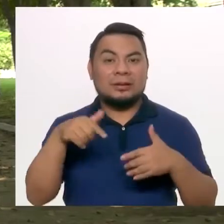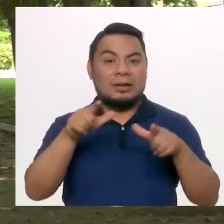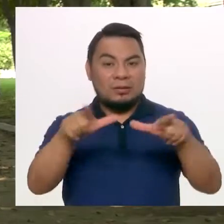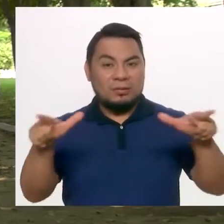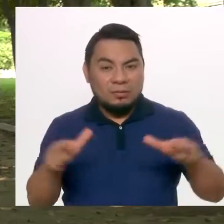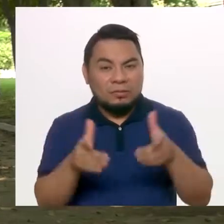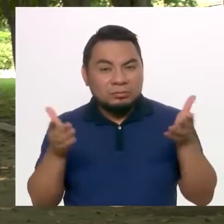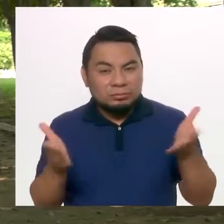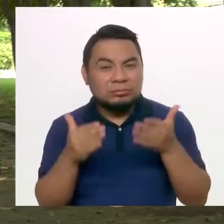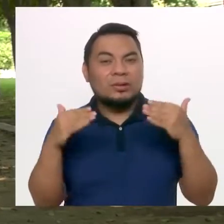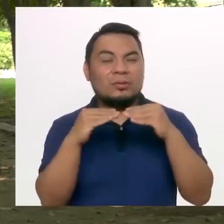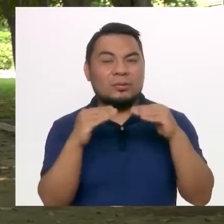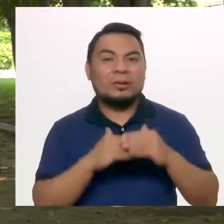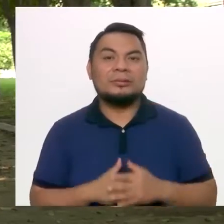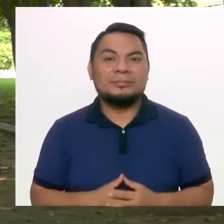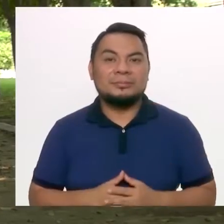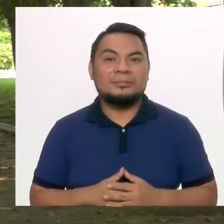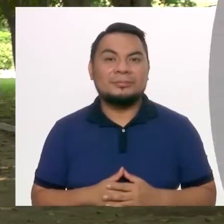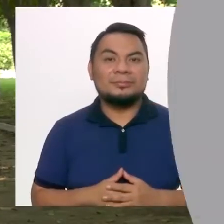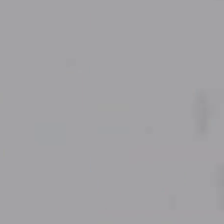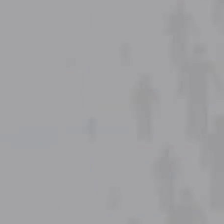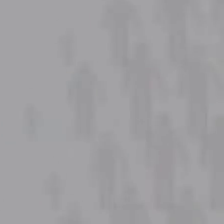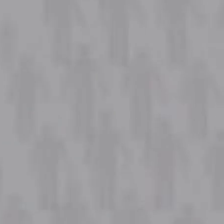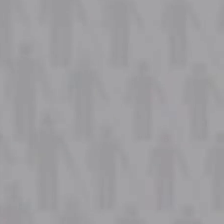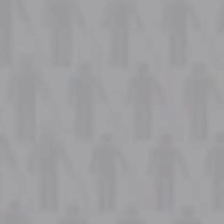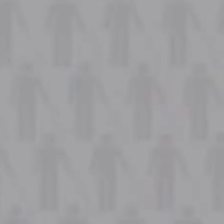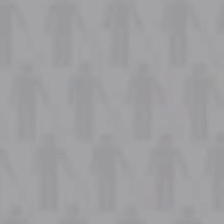Barreras, un espacio por la igualdad.